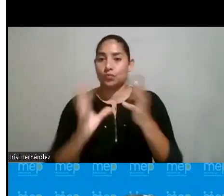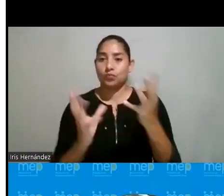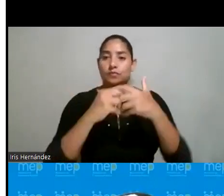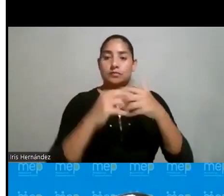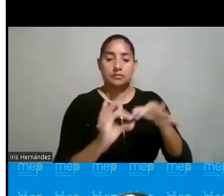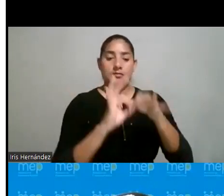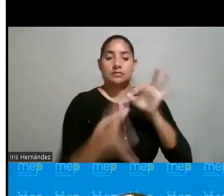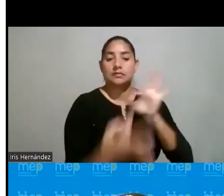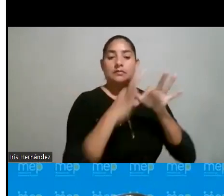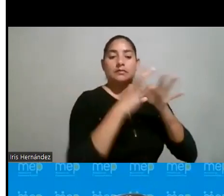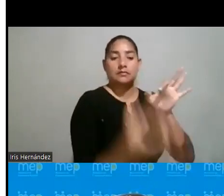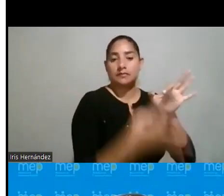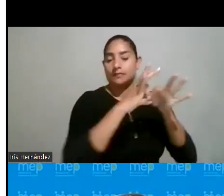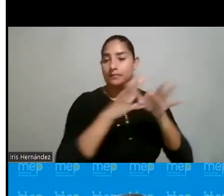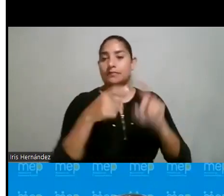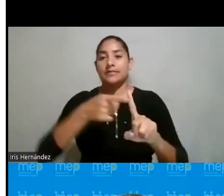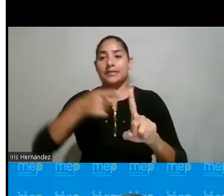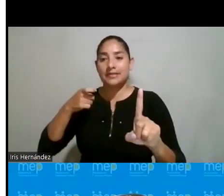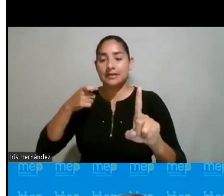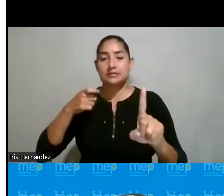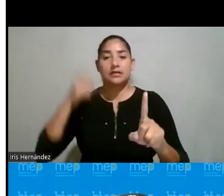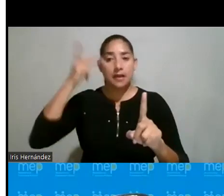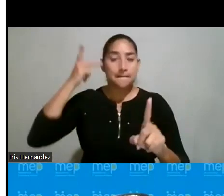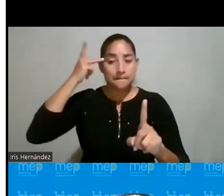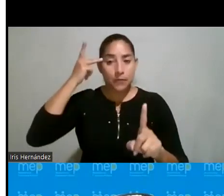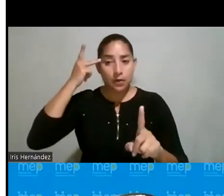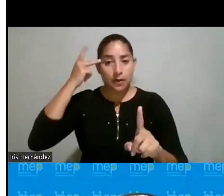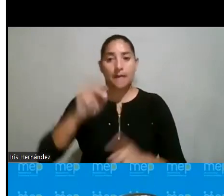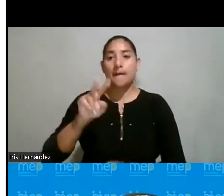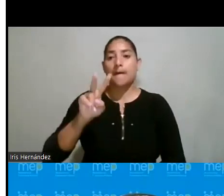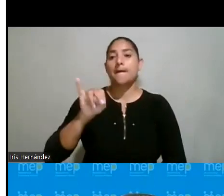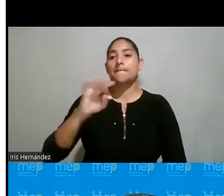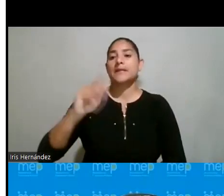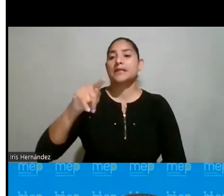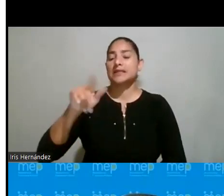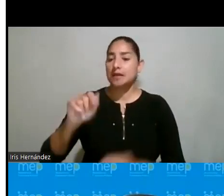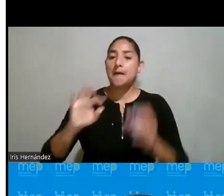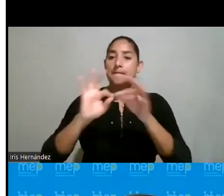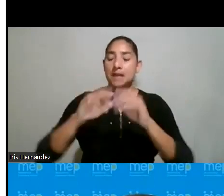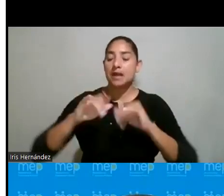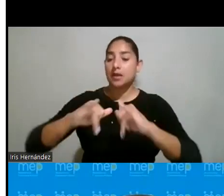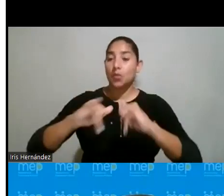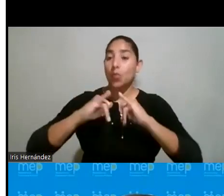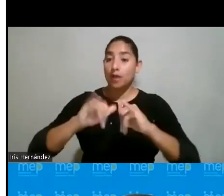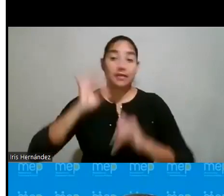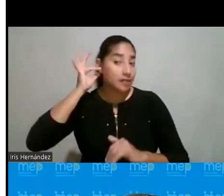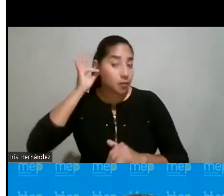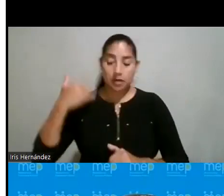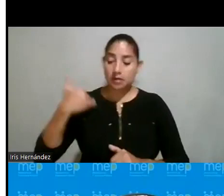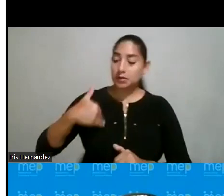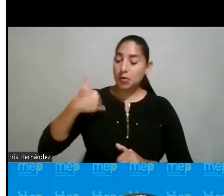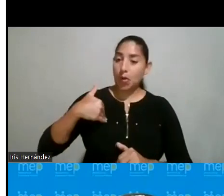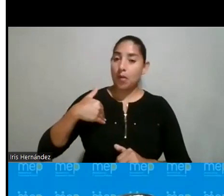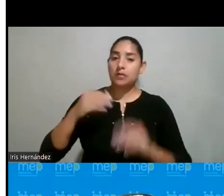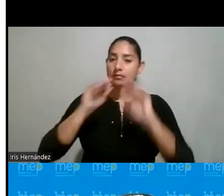a buscar, por ejemplo, desde la política que llamamos la PICTI, ¿verdad?, la Política Nacional para la Igualdad de Mujeres y Hombres en la